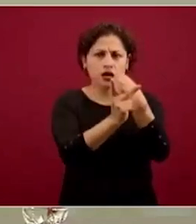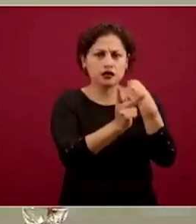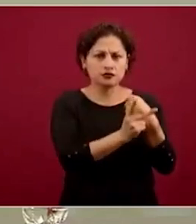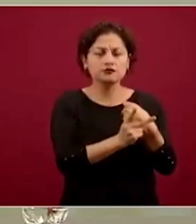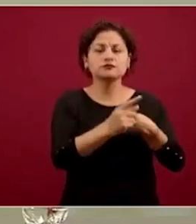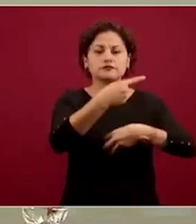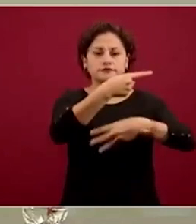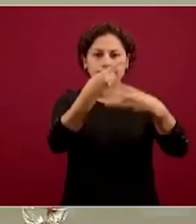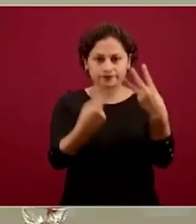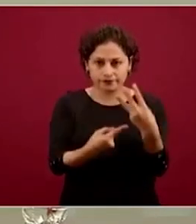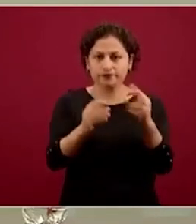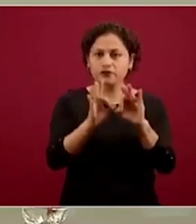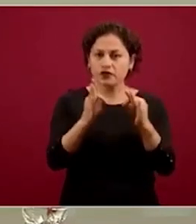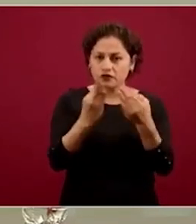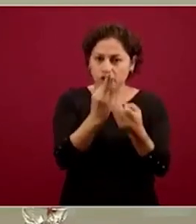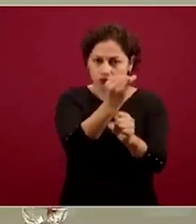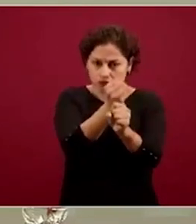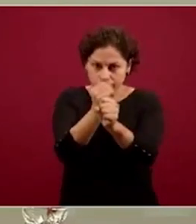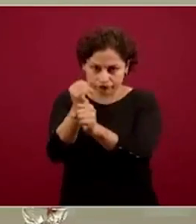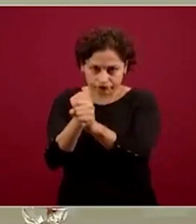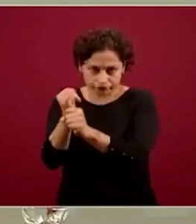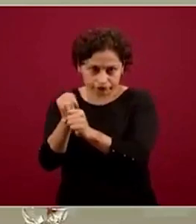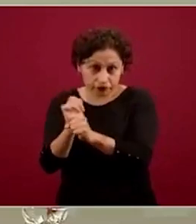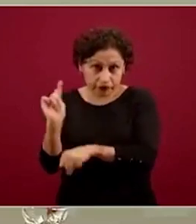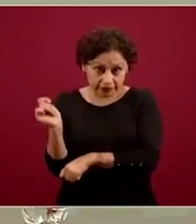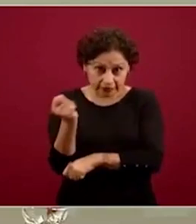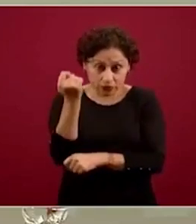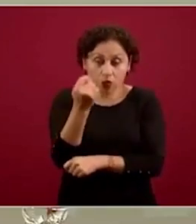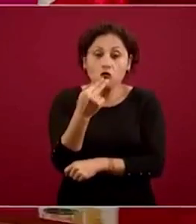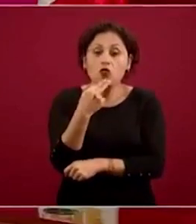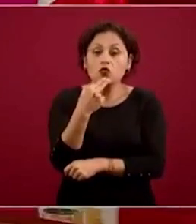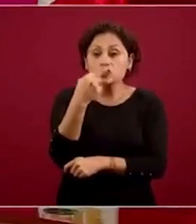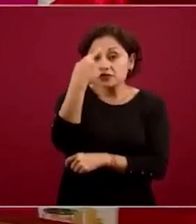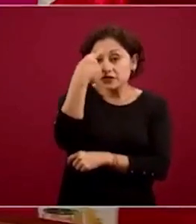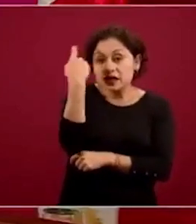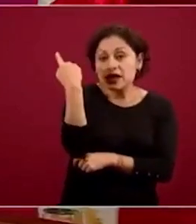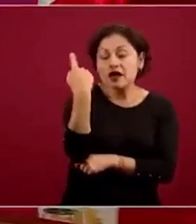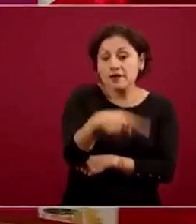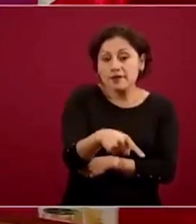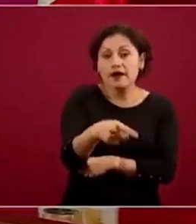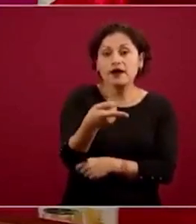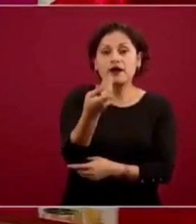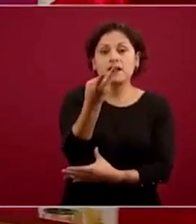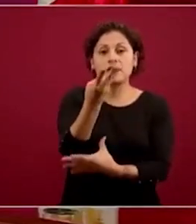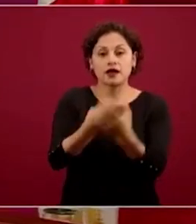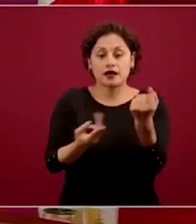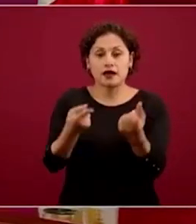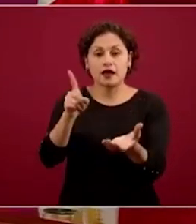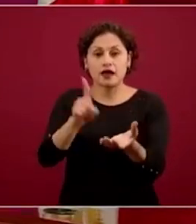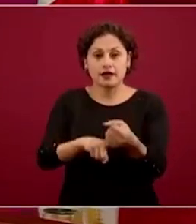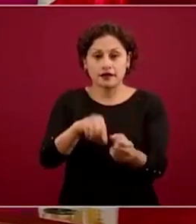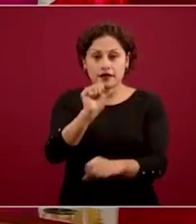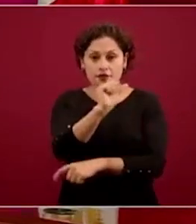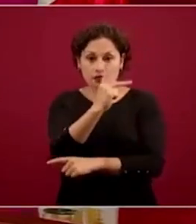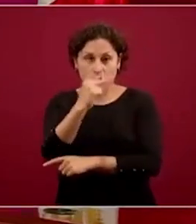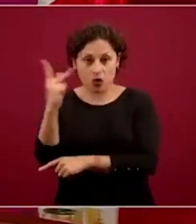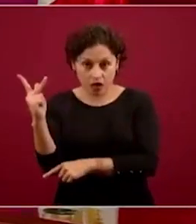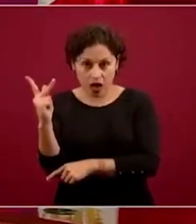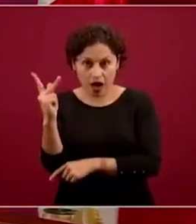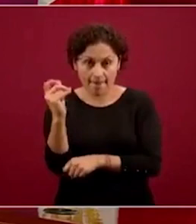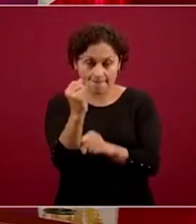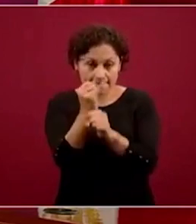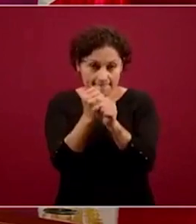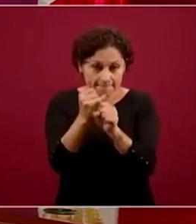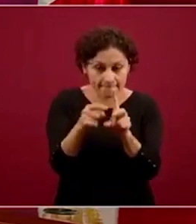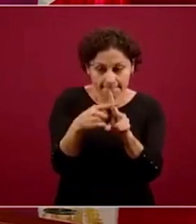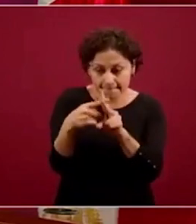metodologías, tecnológicamente hablando, que concurren en una sola plataforma analítica que coordina